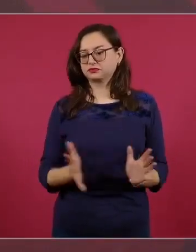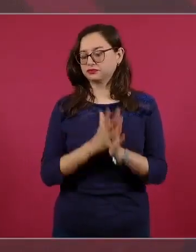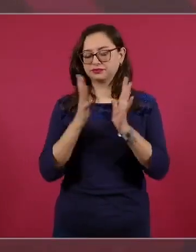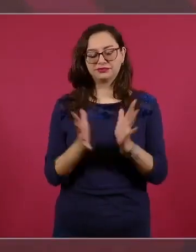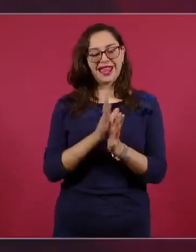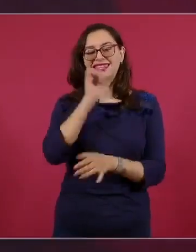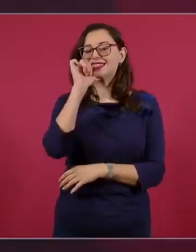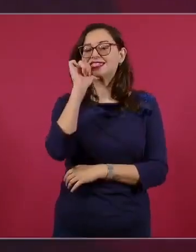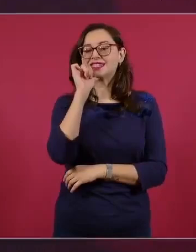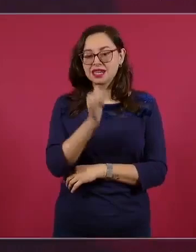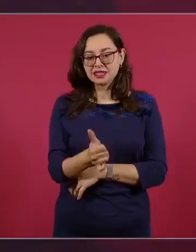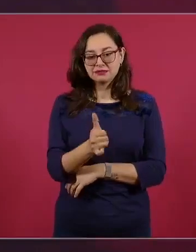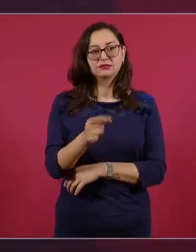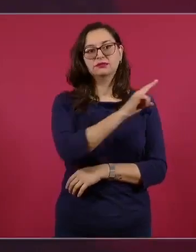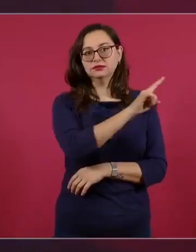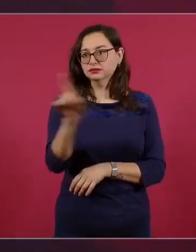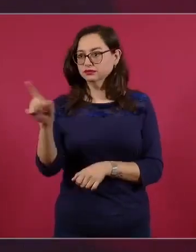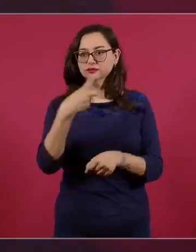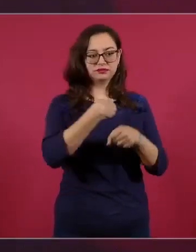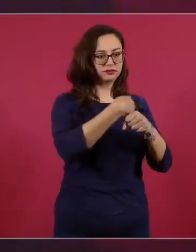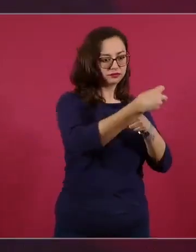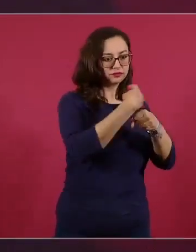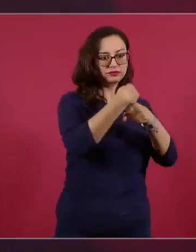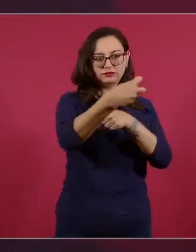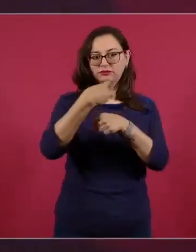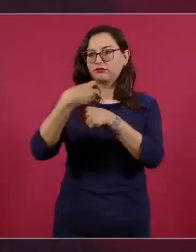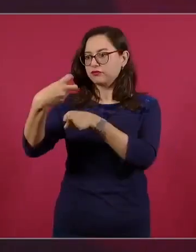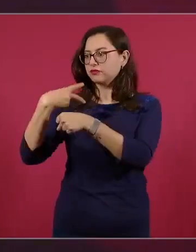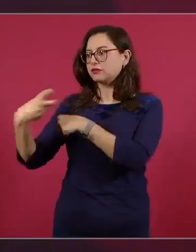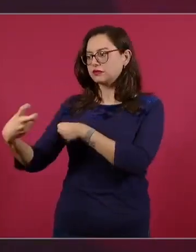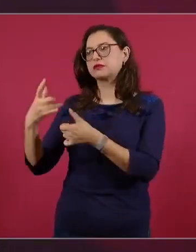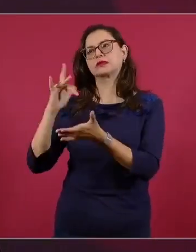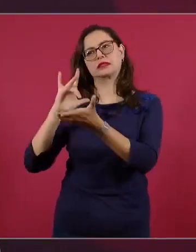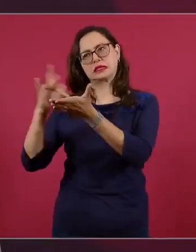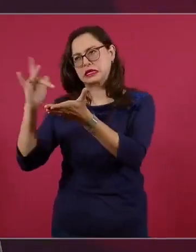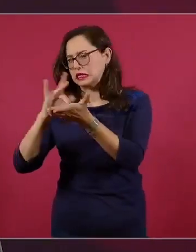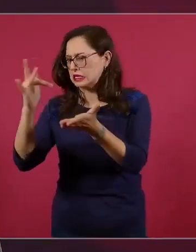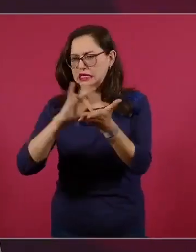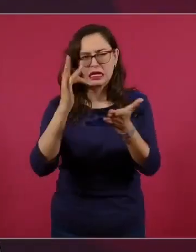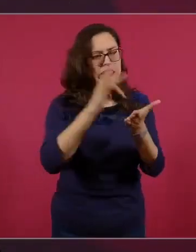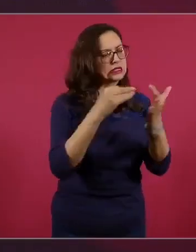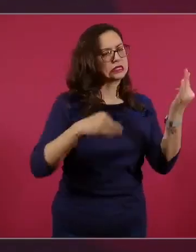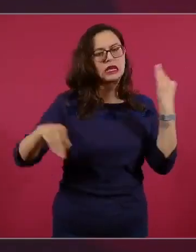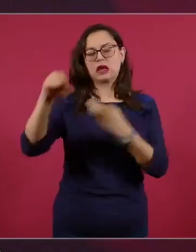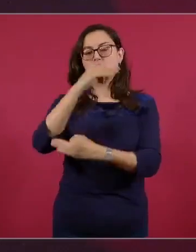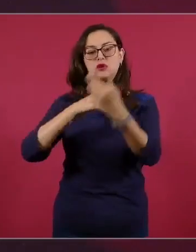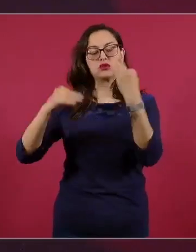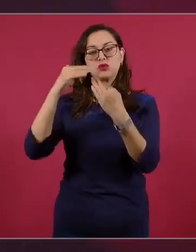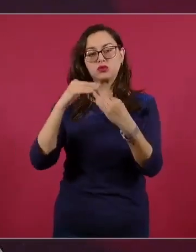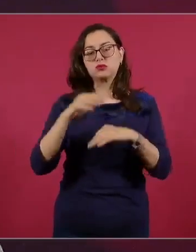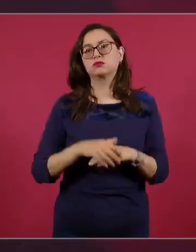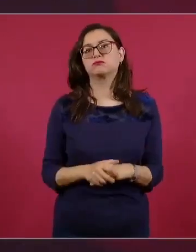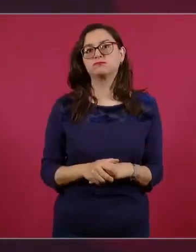desde luego le agradezco mucho el deseo de